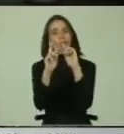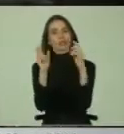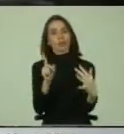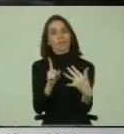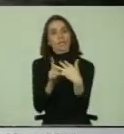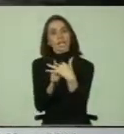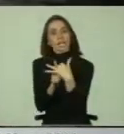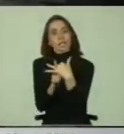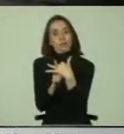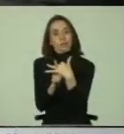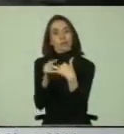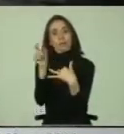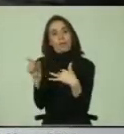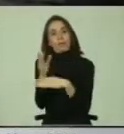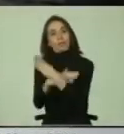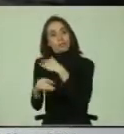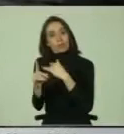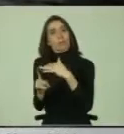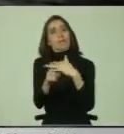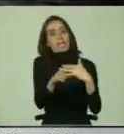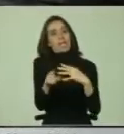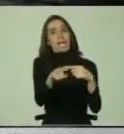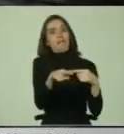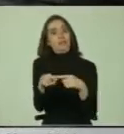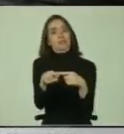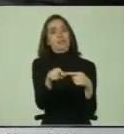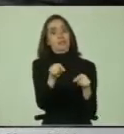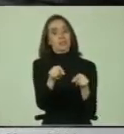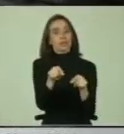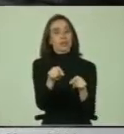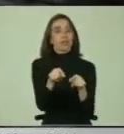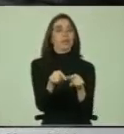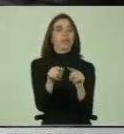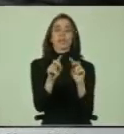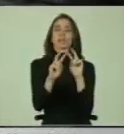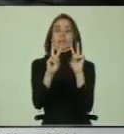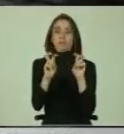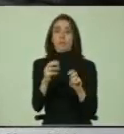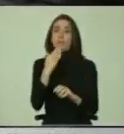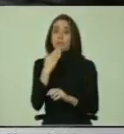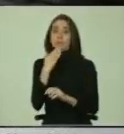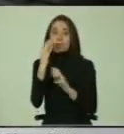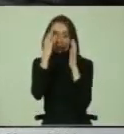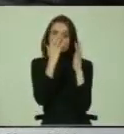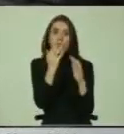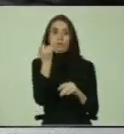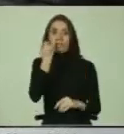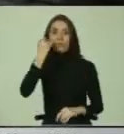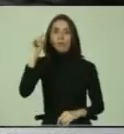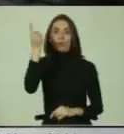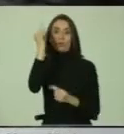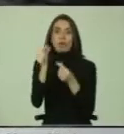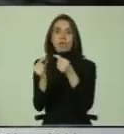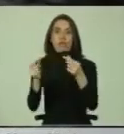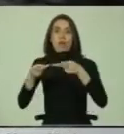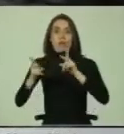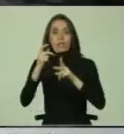social de las personas con discapacidad, tema que no le es ajeno al Instituto Nacional de Derechos Humanos.